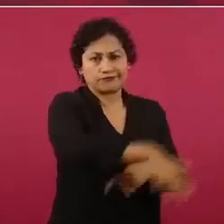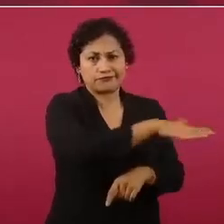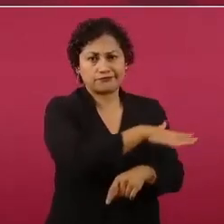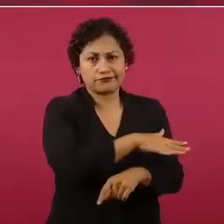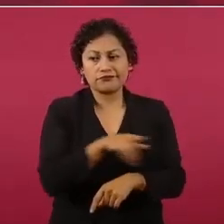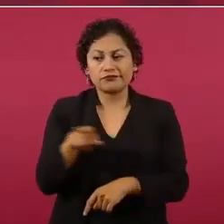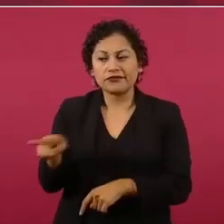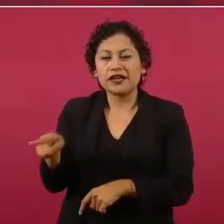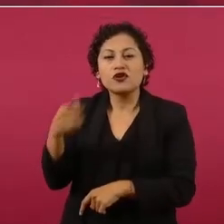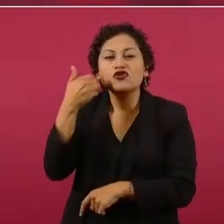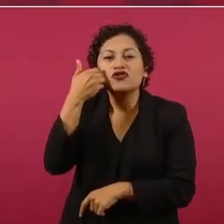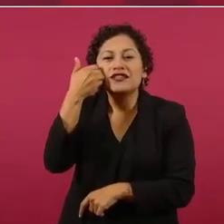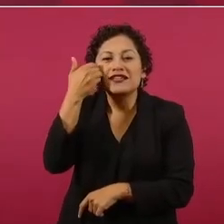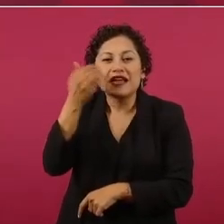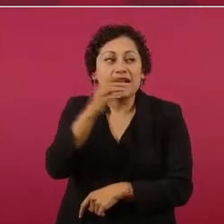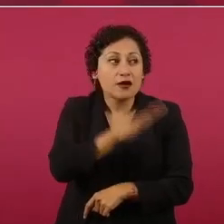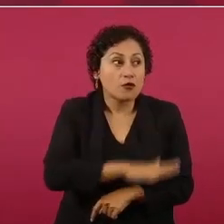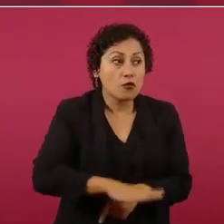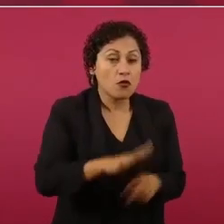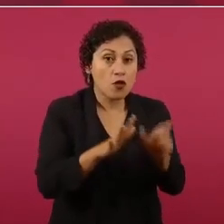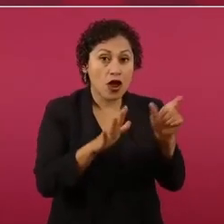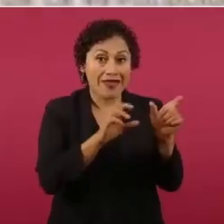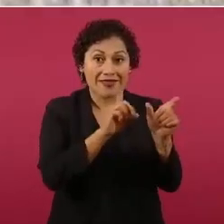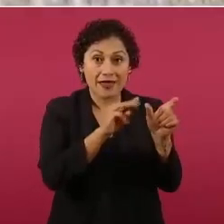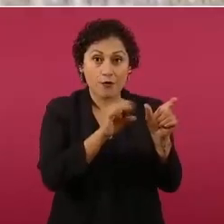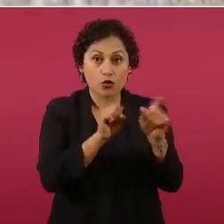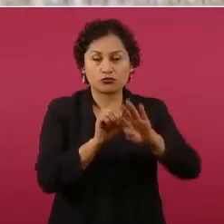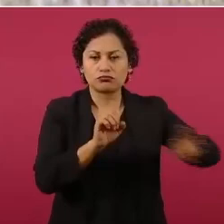quieren poder sin Demos,